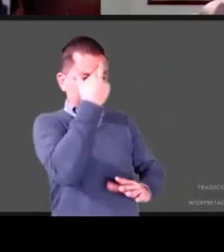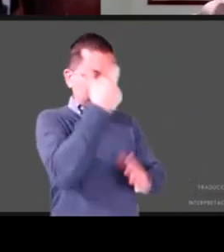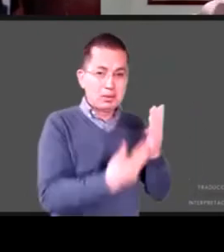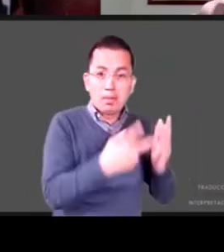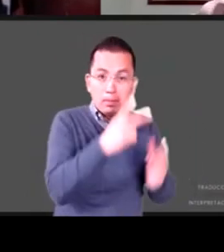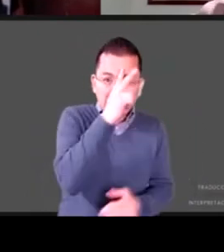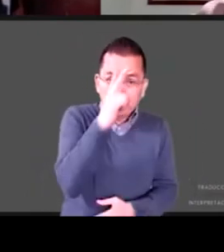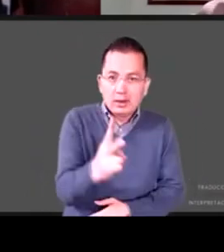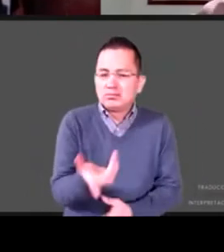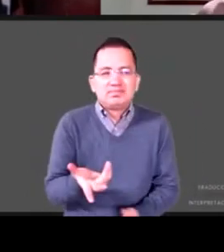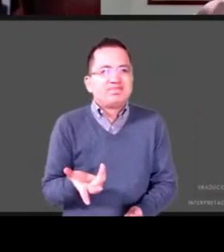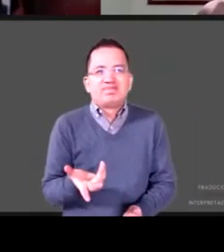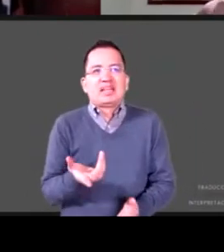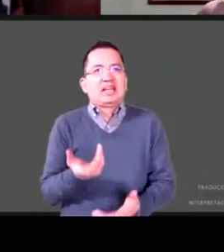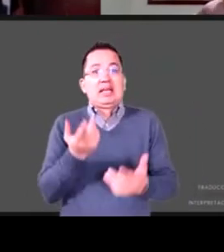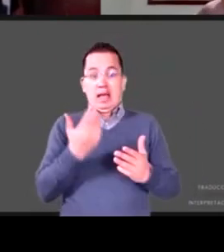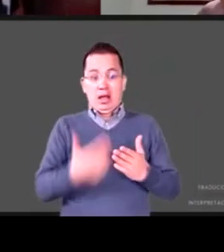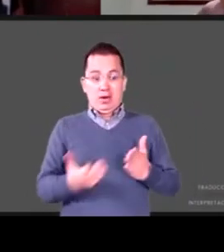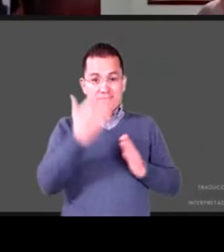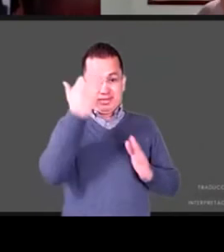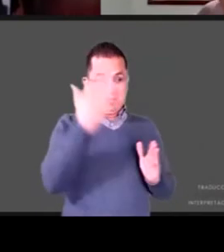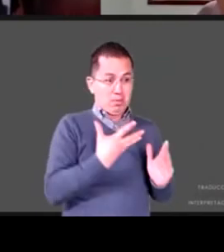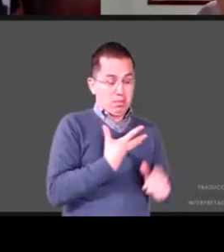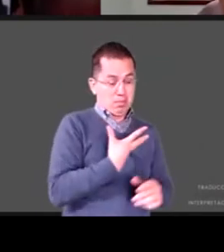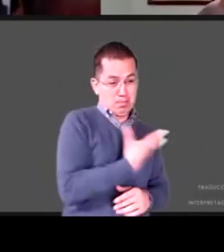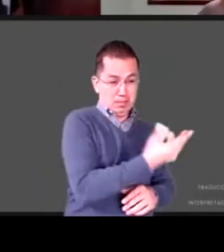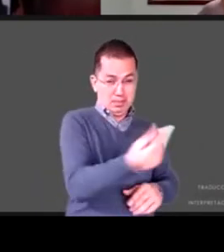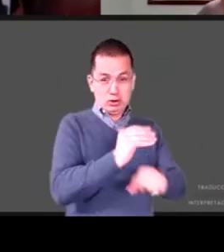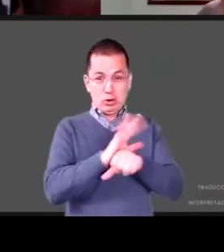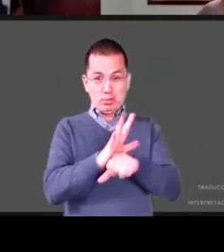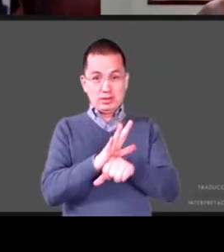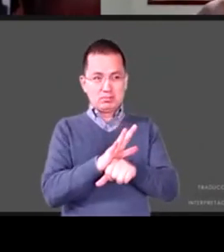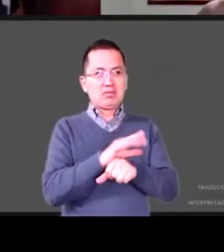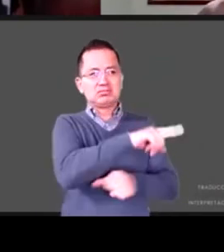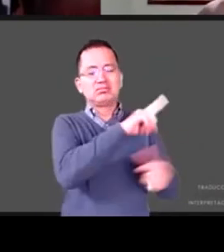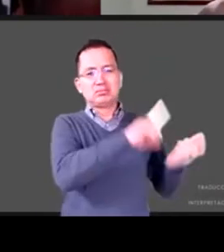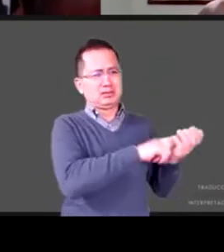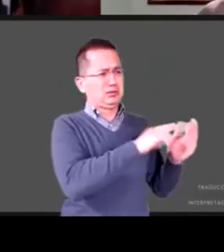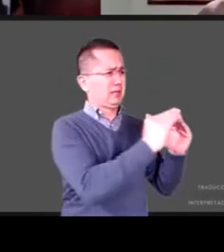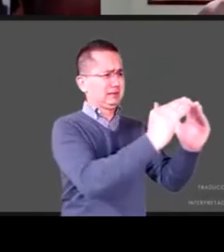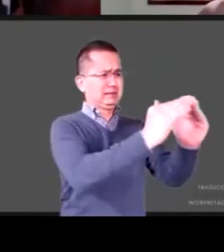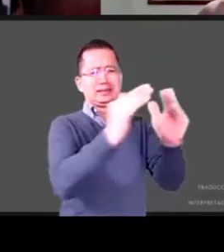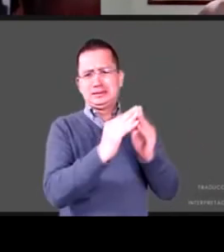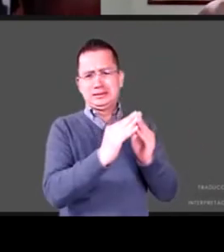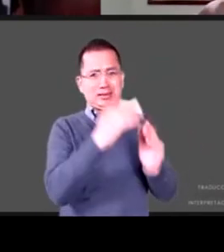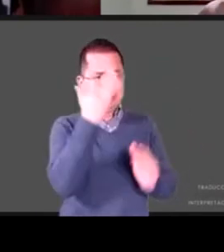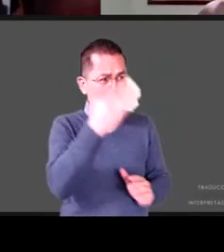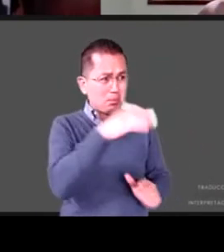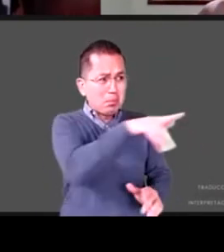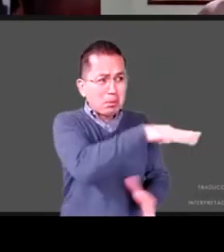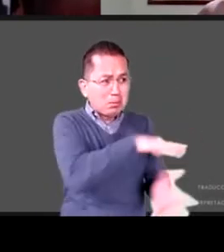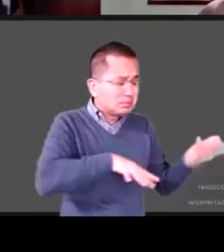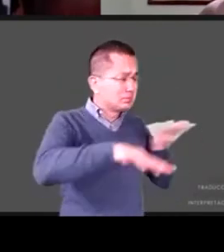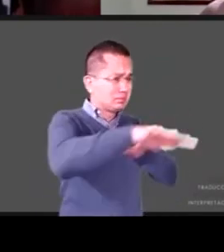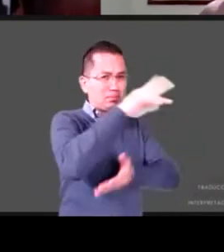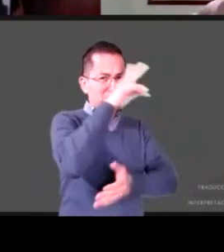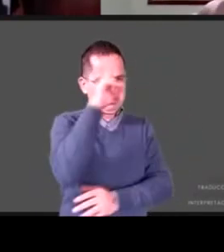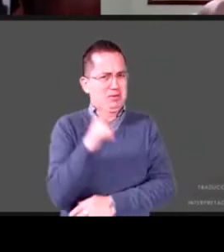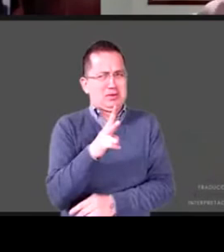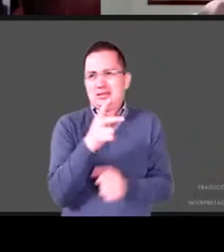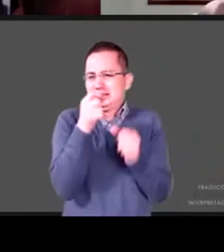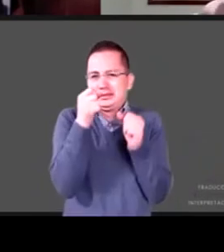explotación mucho más agudos por eso creo que la exhortación que hace Silvia Novoa es muy importante